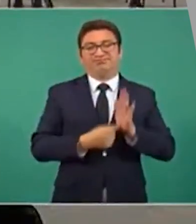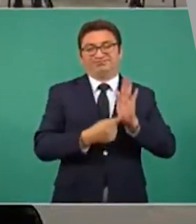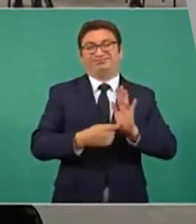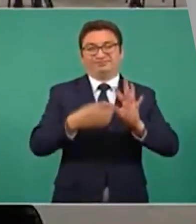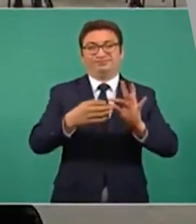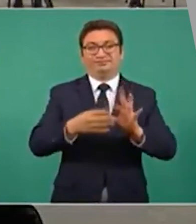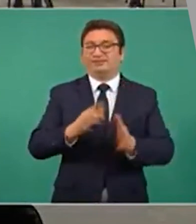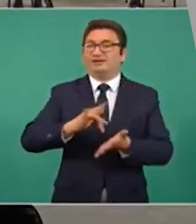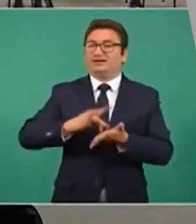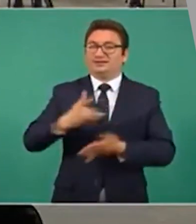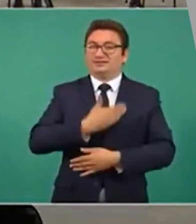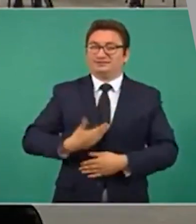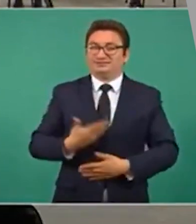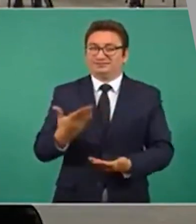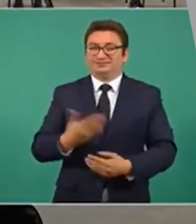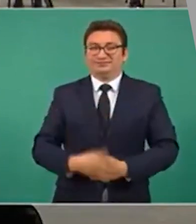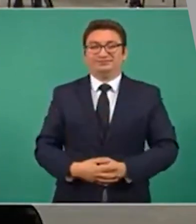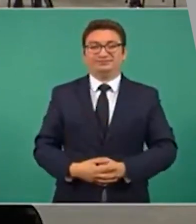Muchas gracias, señor presidente.